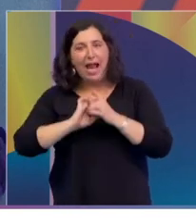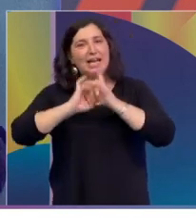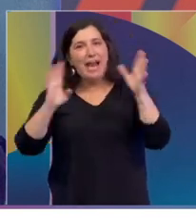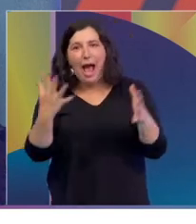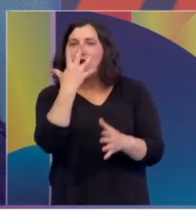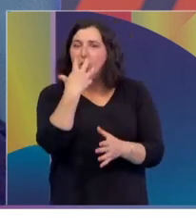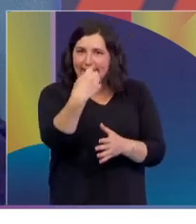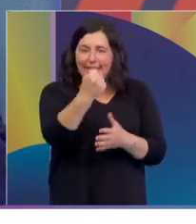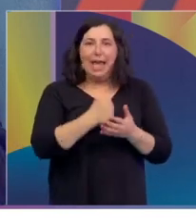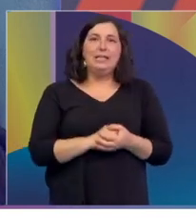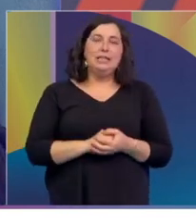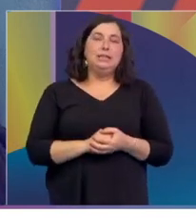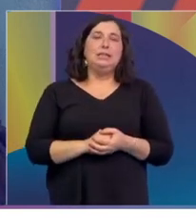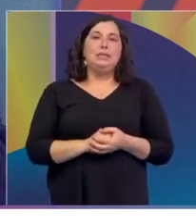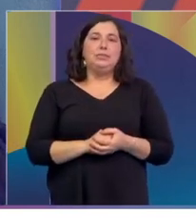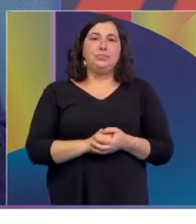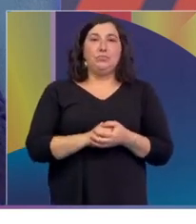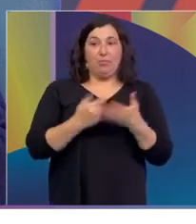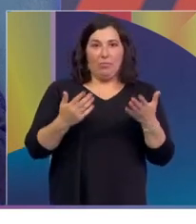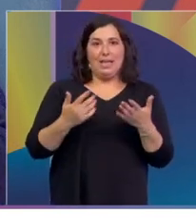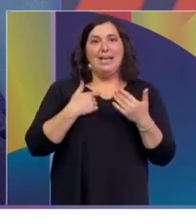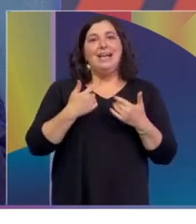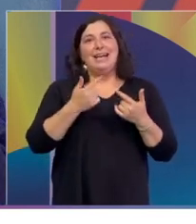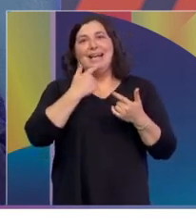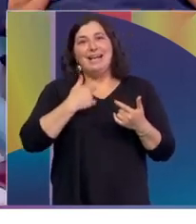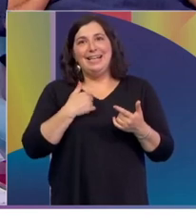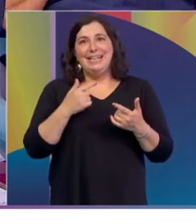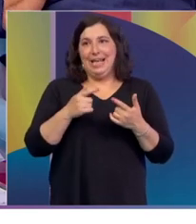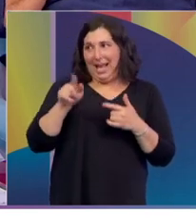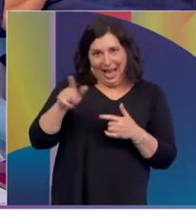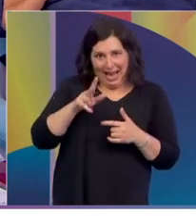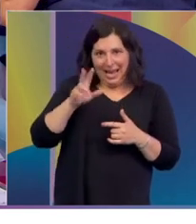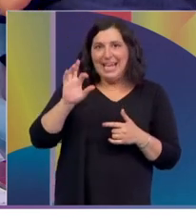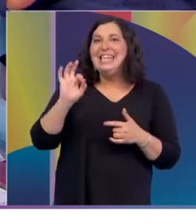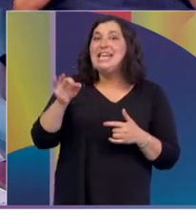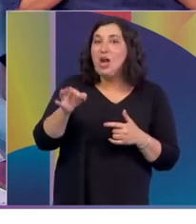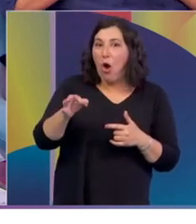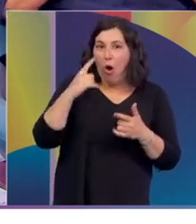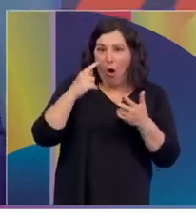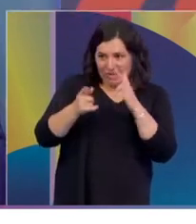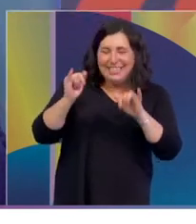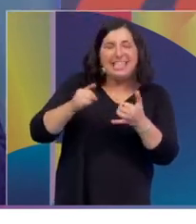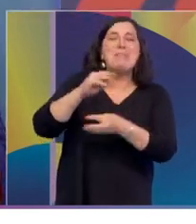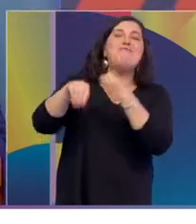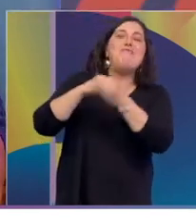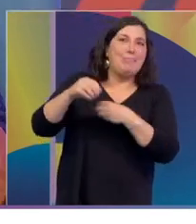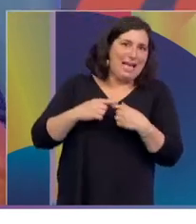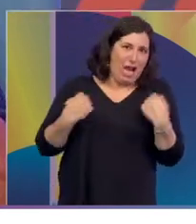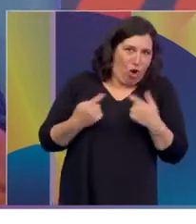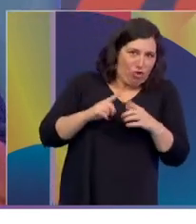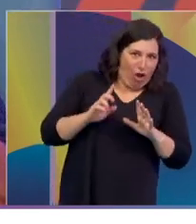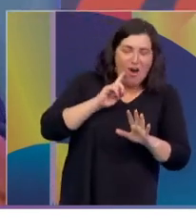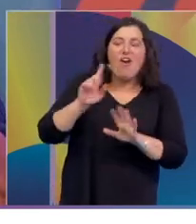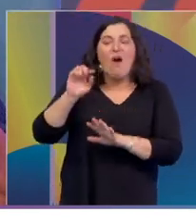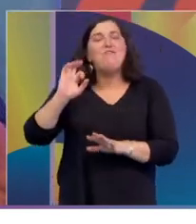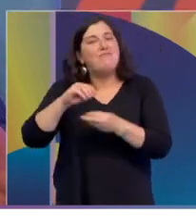entienda, no sé qué. Su hijo, le decía eso, ¿no? Nosotros. Sí, no, mi hijo y mi familia, ¿no? Pero bueno, cuando